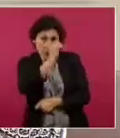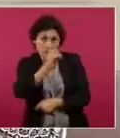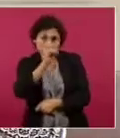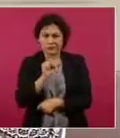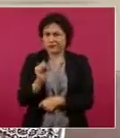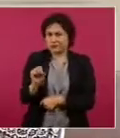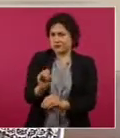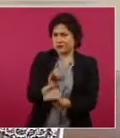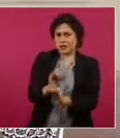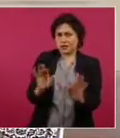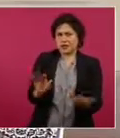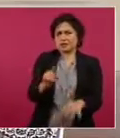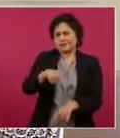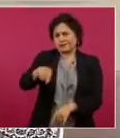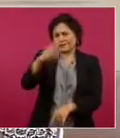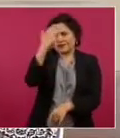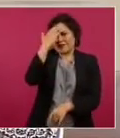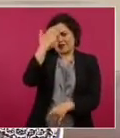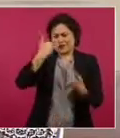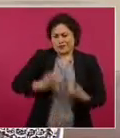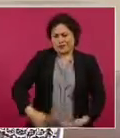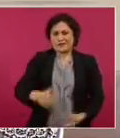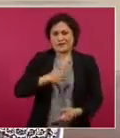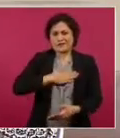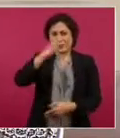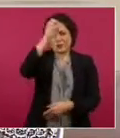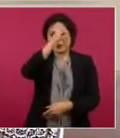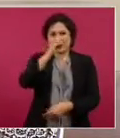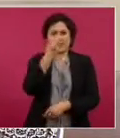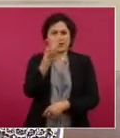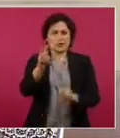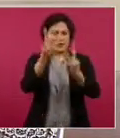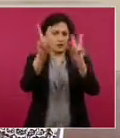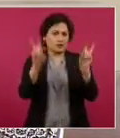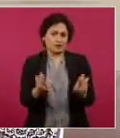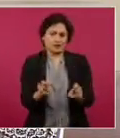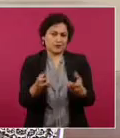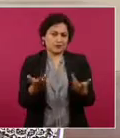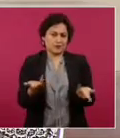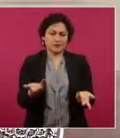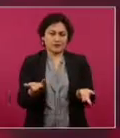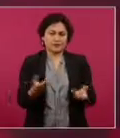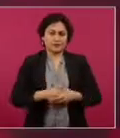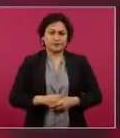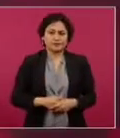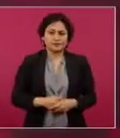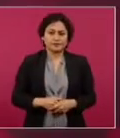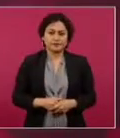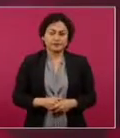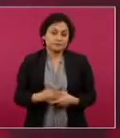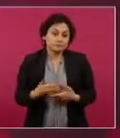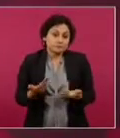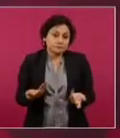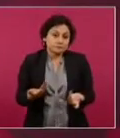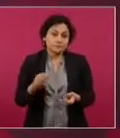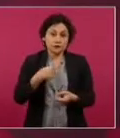Ya saben cuál es mi opinión sobre este tema, creo que fue una